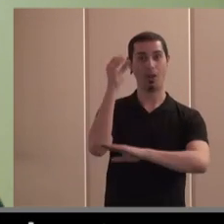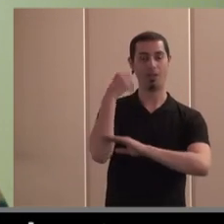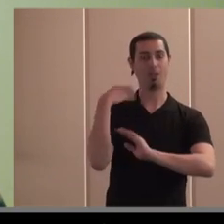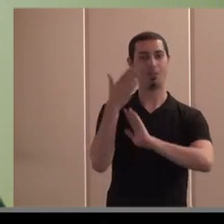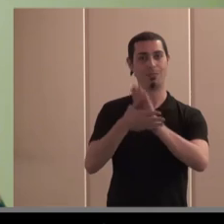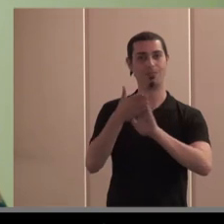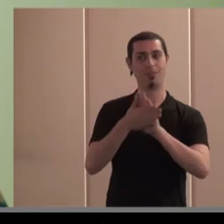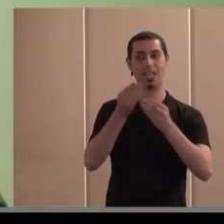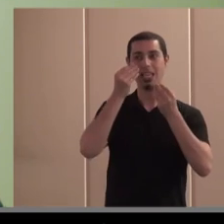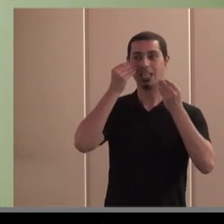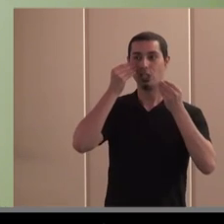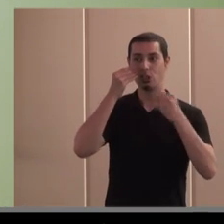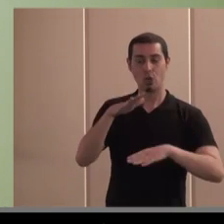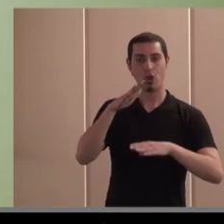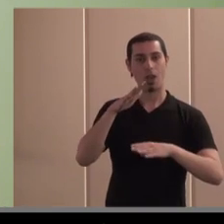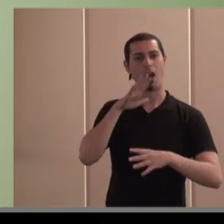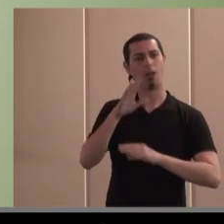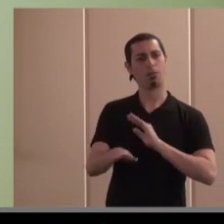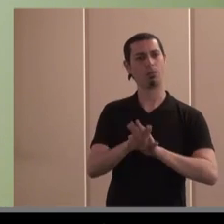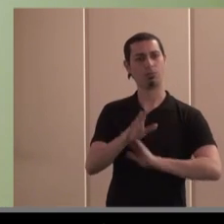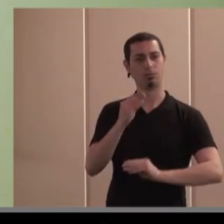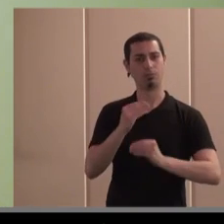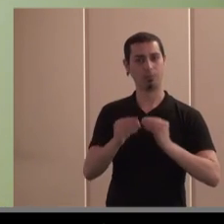desde la historia pues ahora lo seguimos haciendo